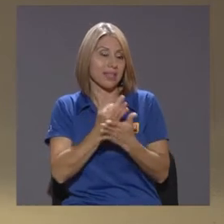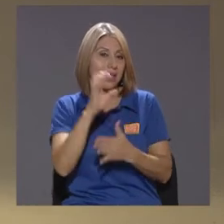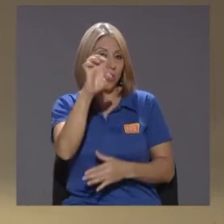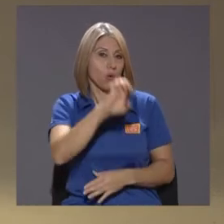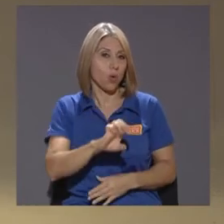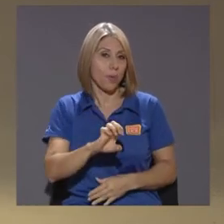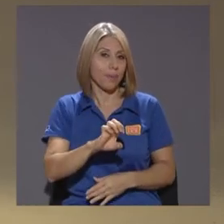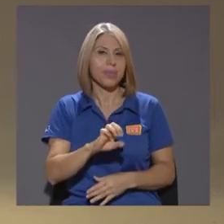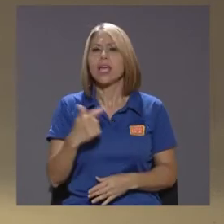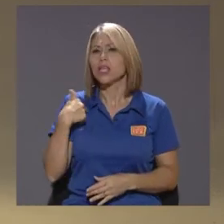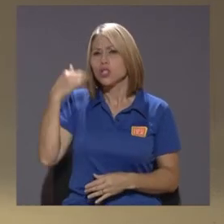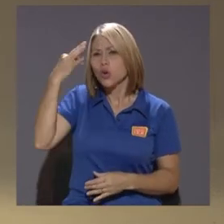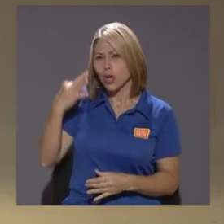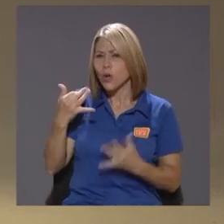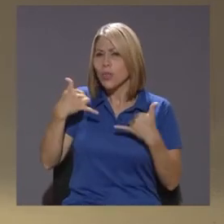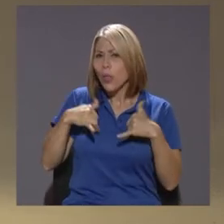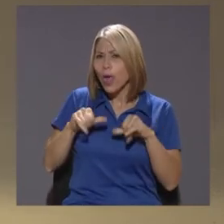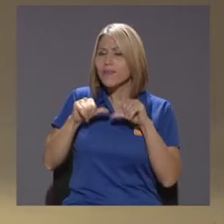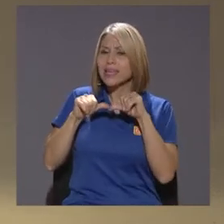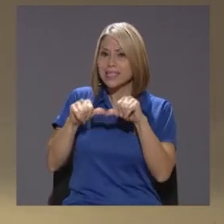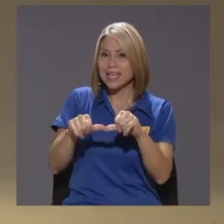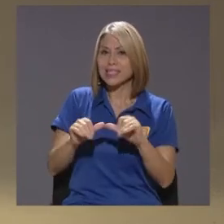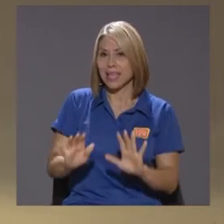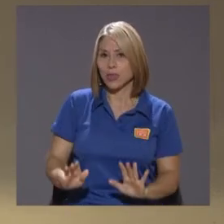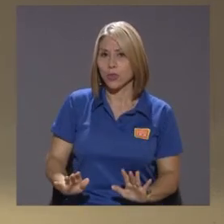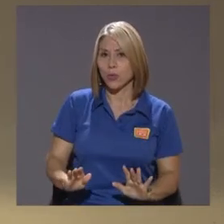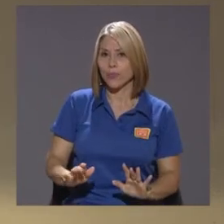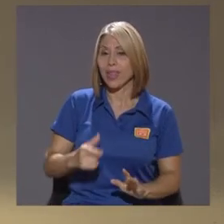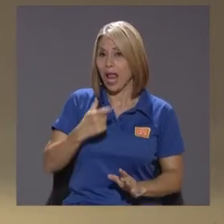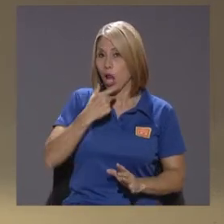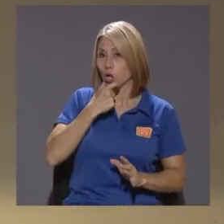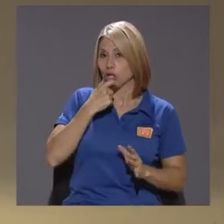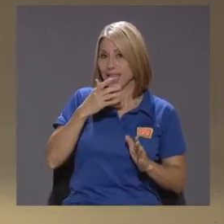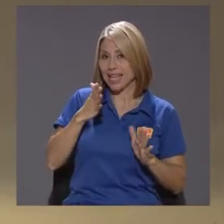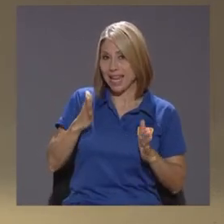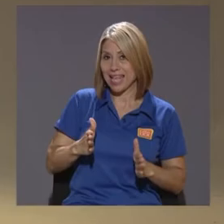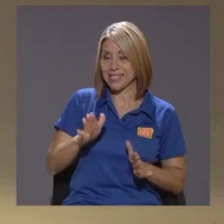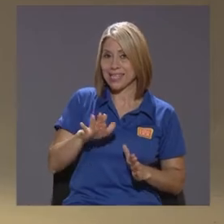Y yo creo que lo sigue Haciendo todavía Este De hecho los ingleses Estaban